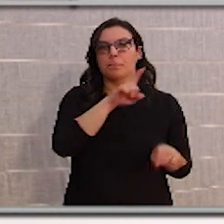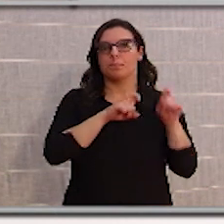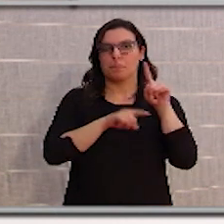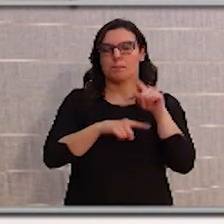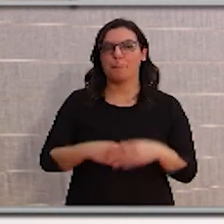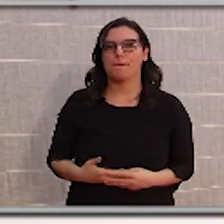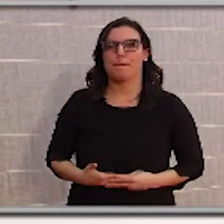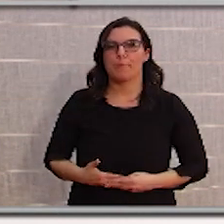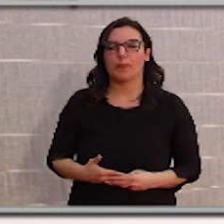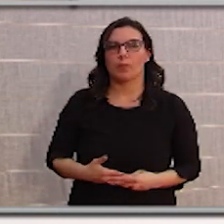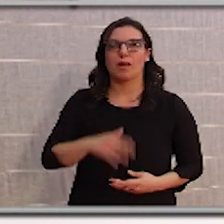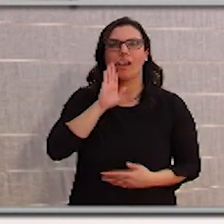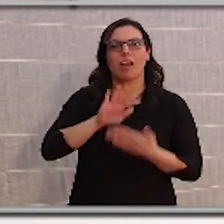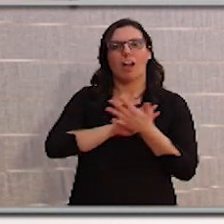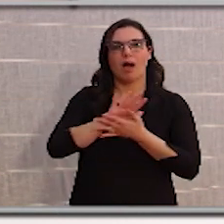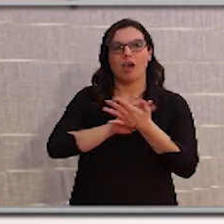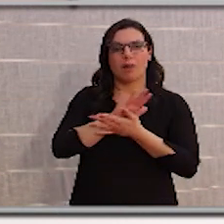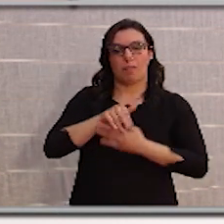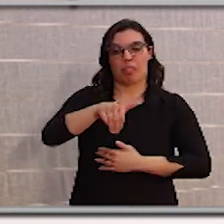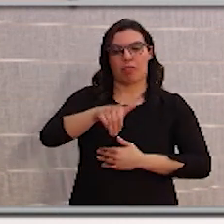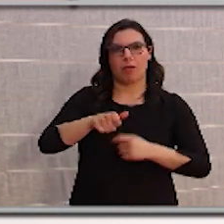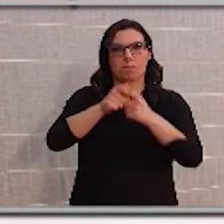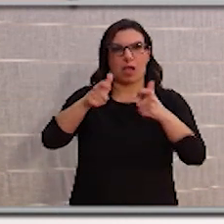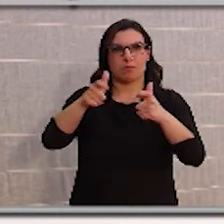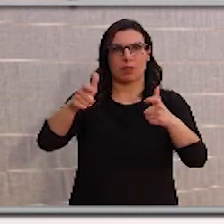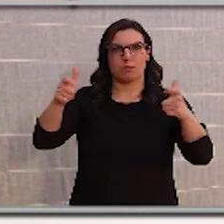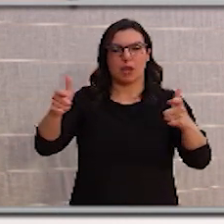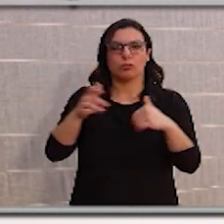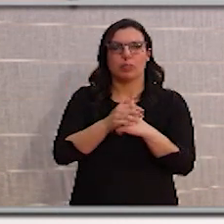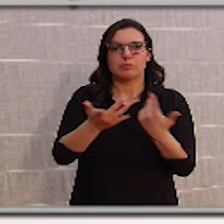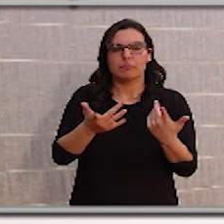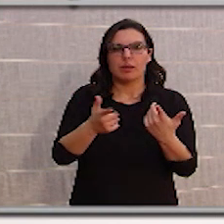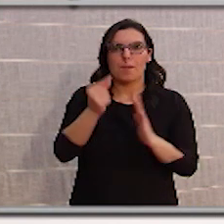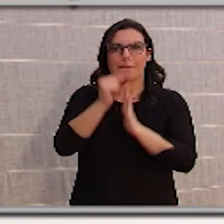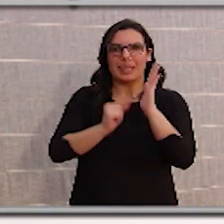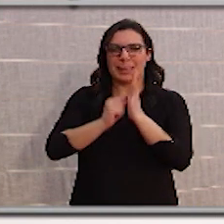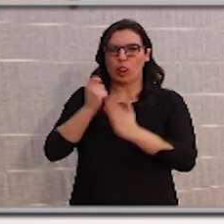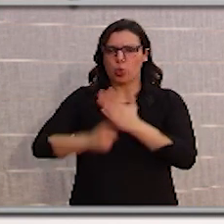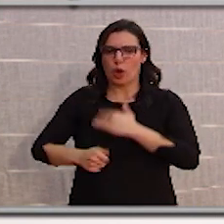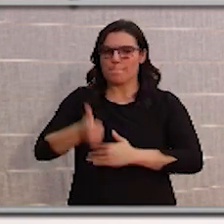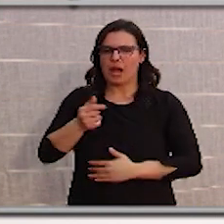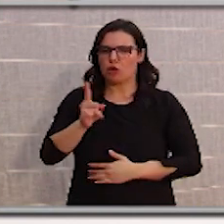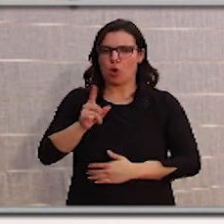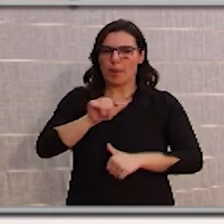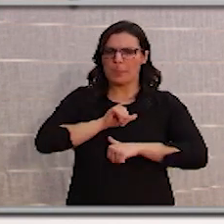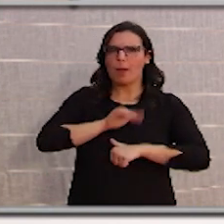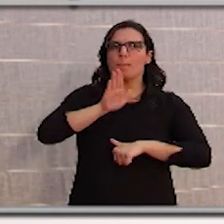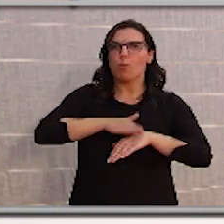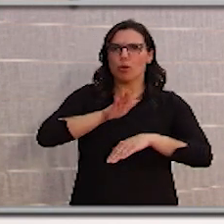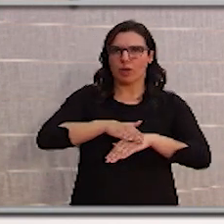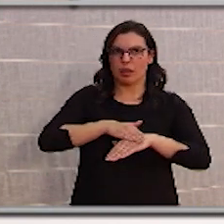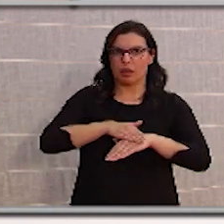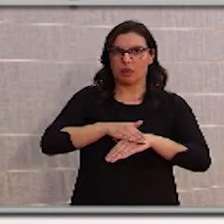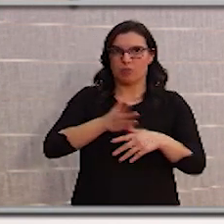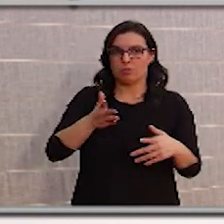Hablaban de que los casos aumentarán. No sé por qué esperar a que aumenten para tomar las medidas más duras. ¿Por qué no se extiende a toda la comunidad las